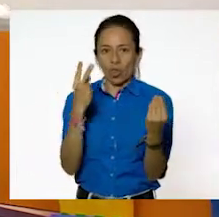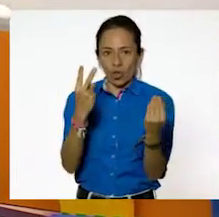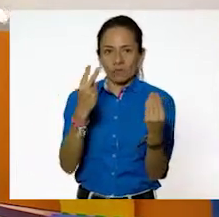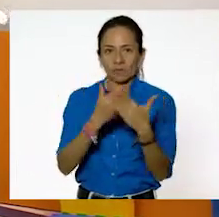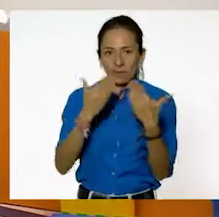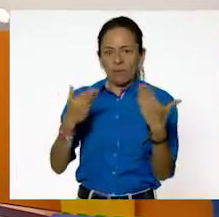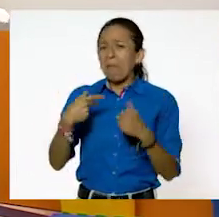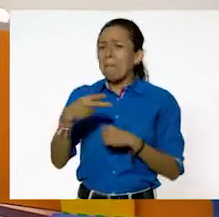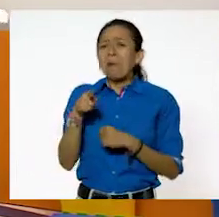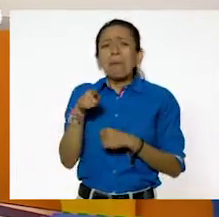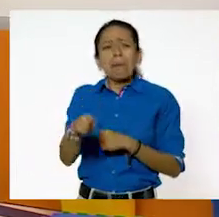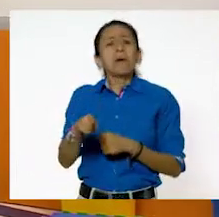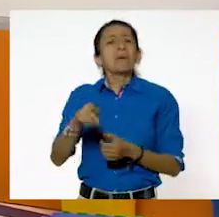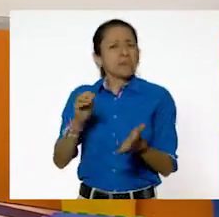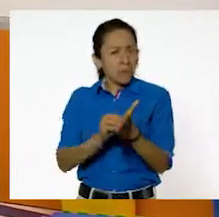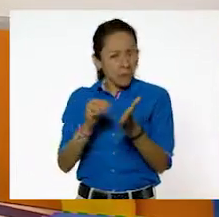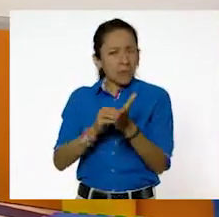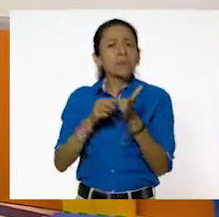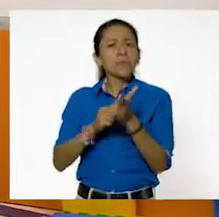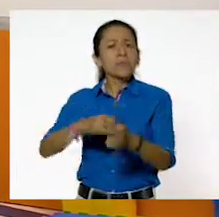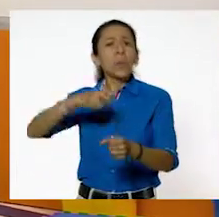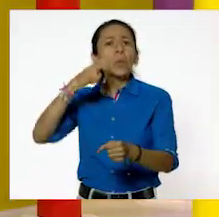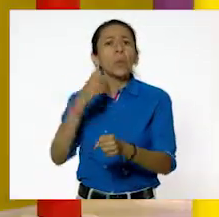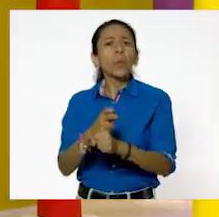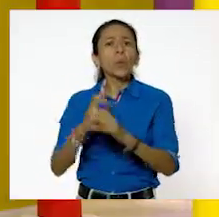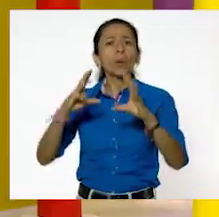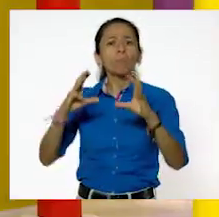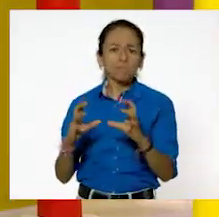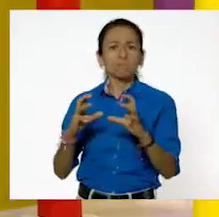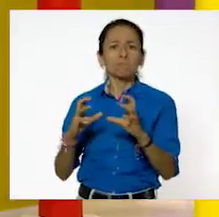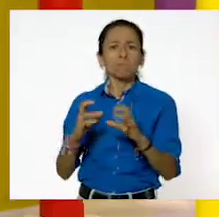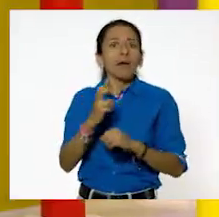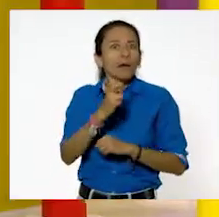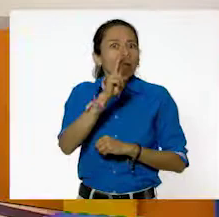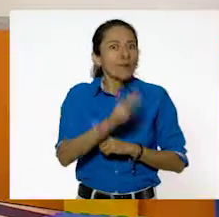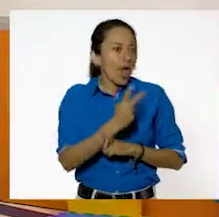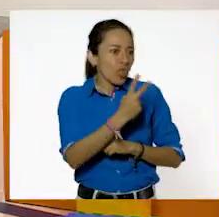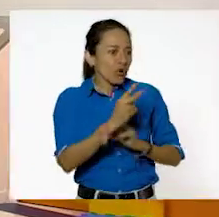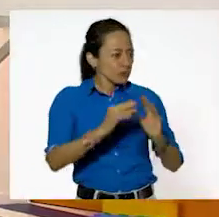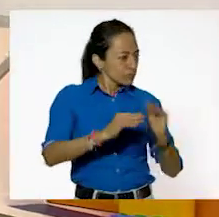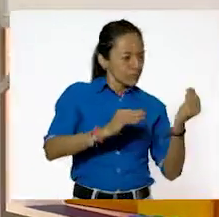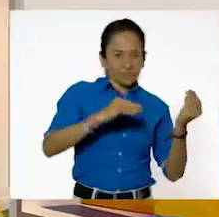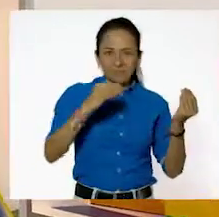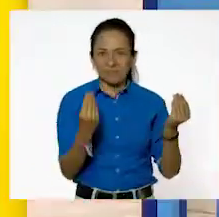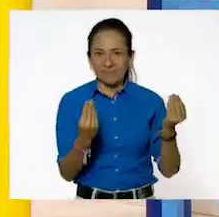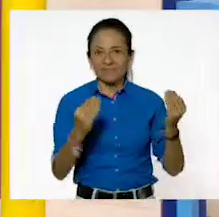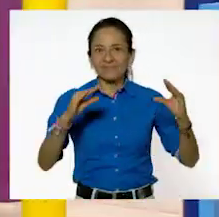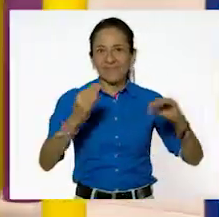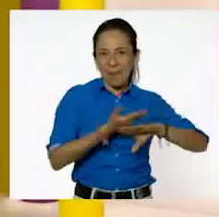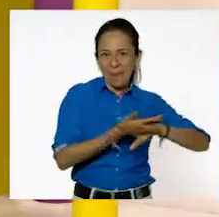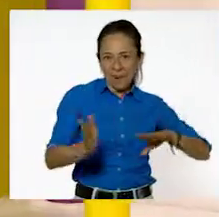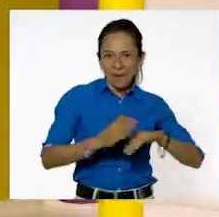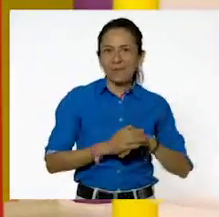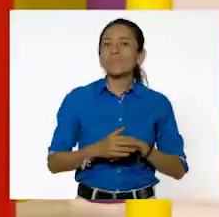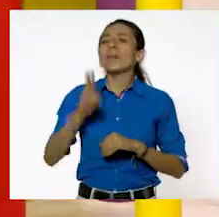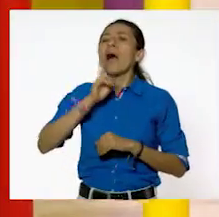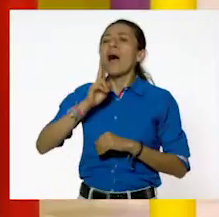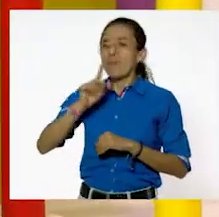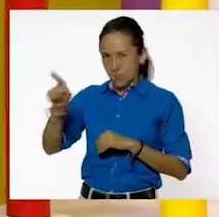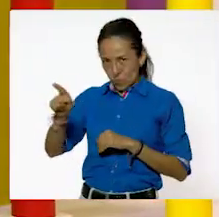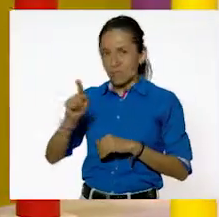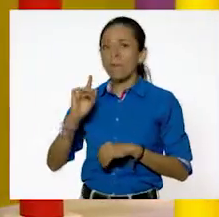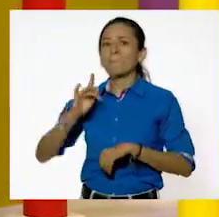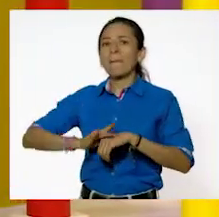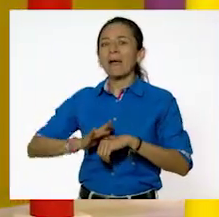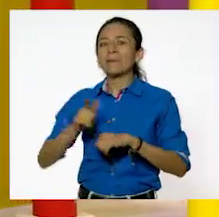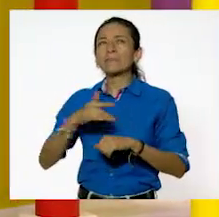siendo un sólido. Así es, dos pedazos sólidos de unicel. Inténtalo, por favor. Vas a sentir la resistencia que tiene